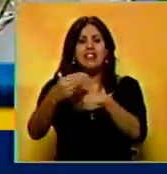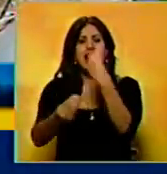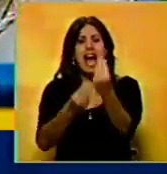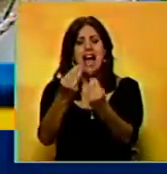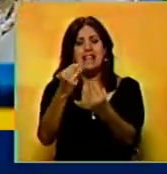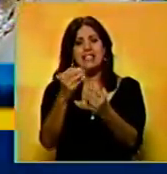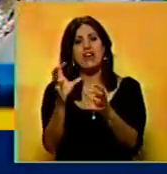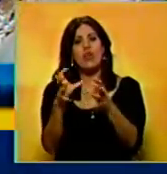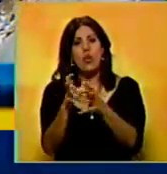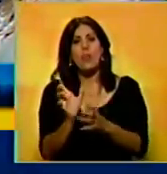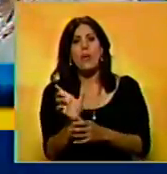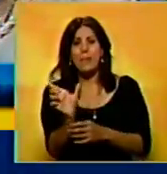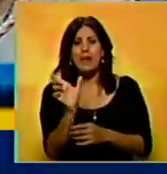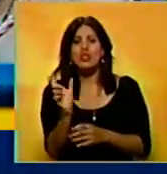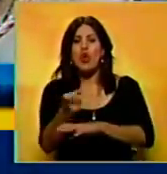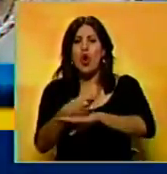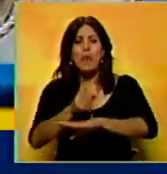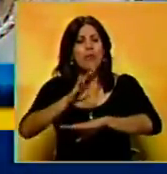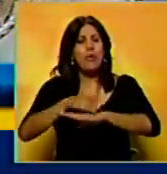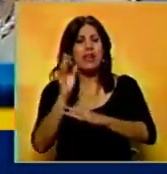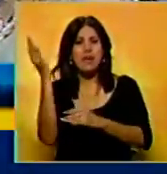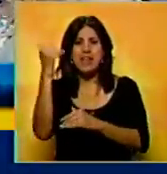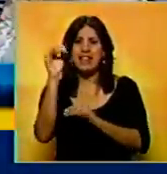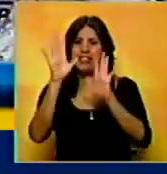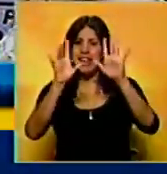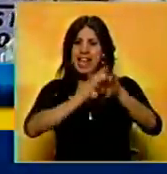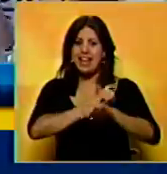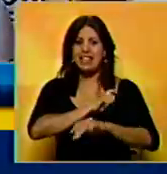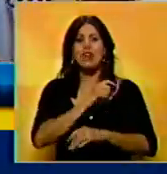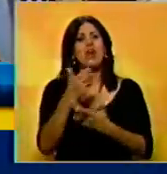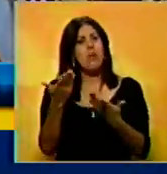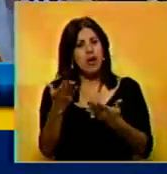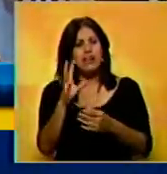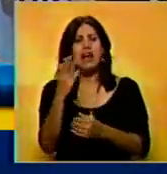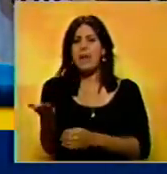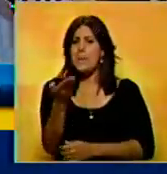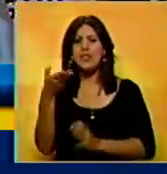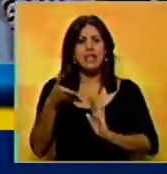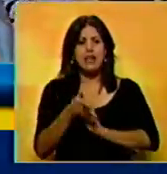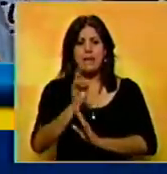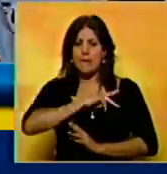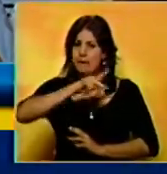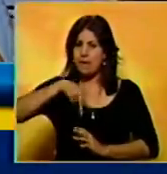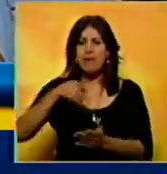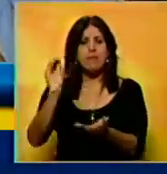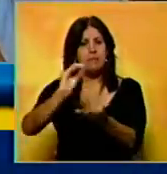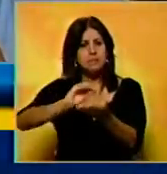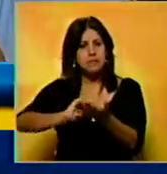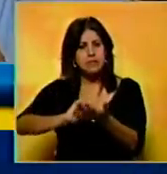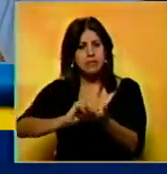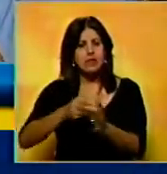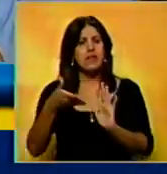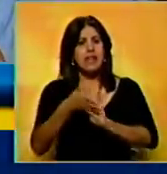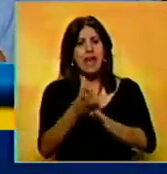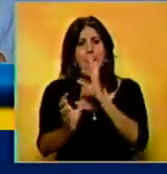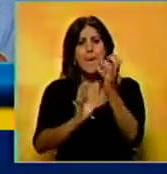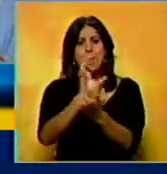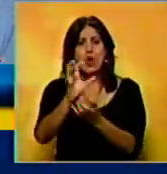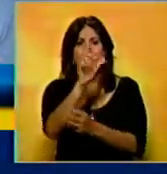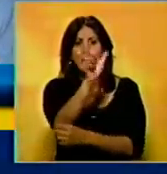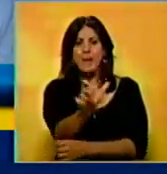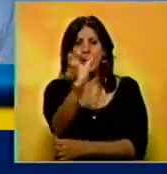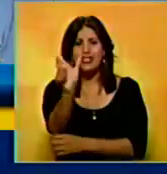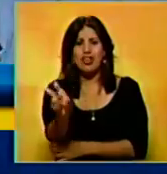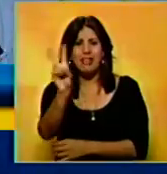le ha hecho el partido oficial, el gobierno, para este 10 de enero. Sí, bueno, lo importante es que nosotros queremos reiterar que los problemas de los